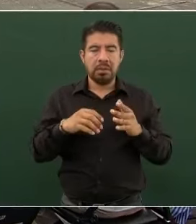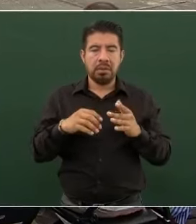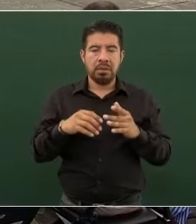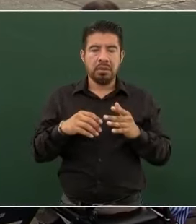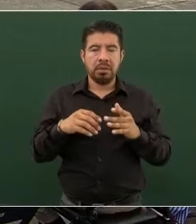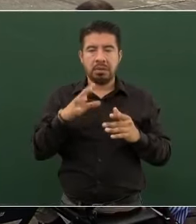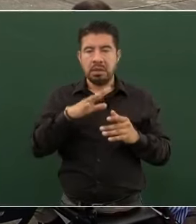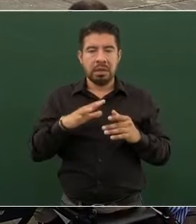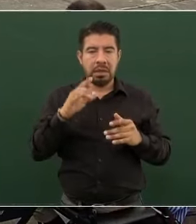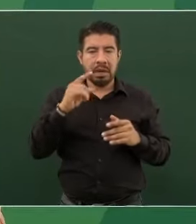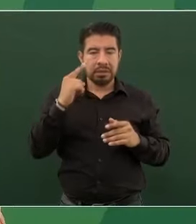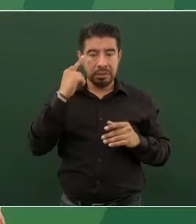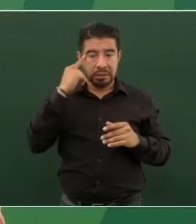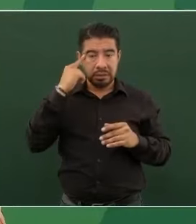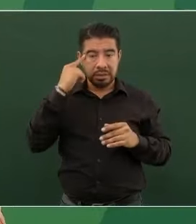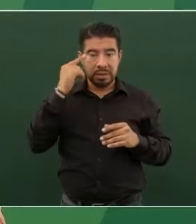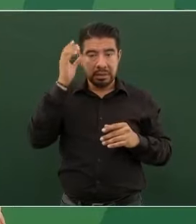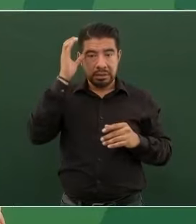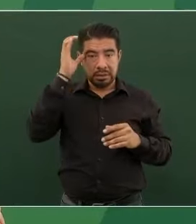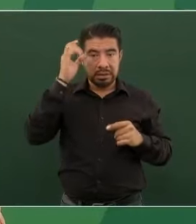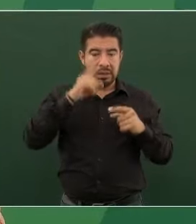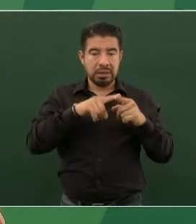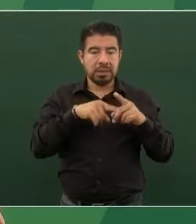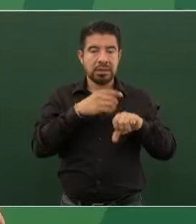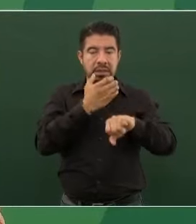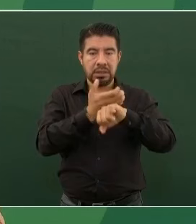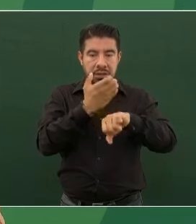en Estados Unidos, ni en Canadá,